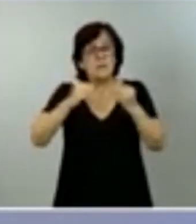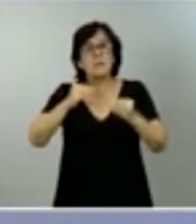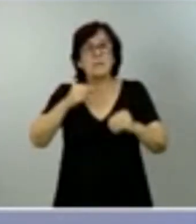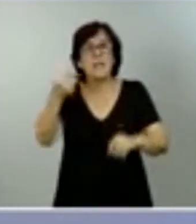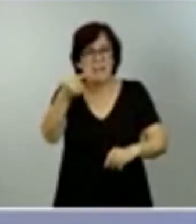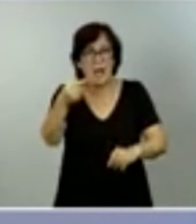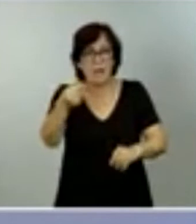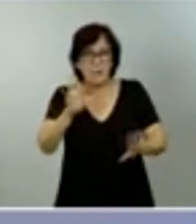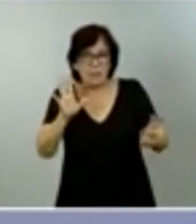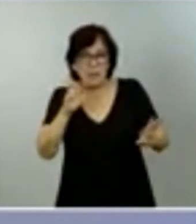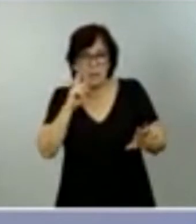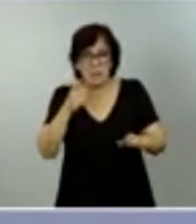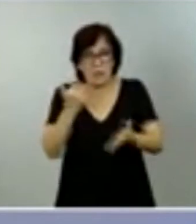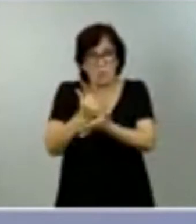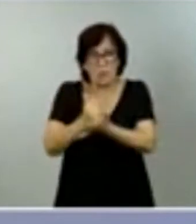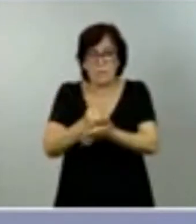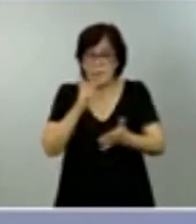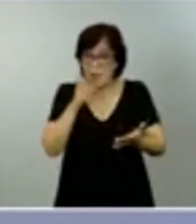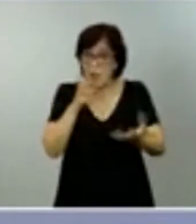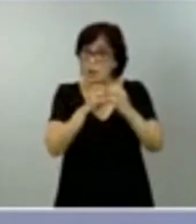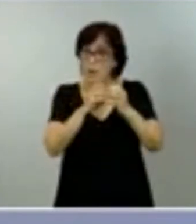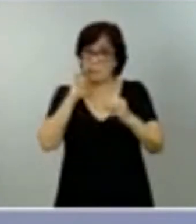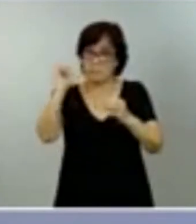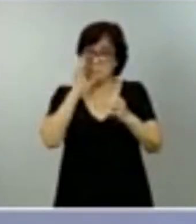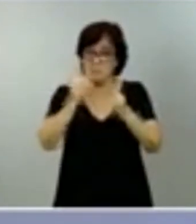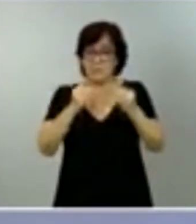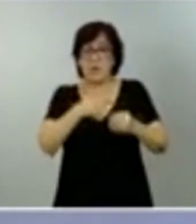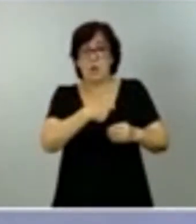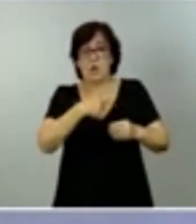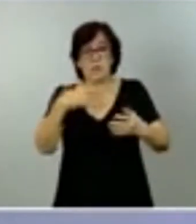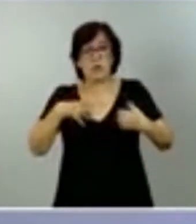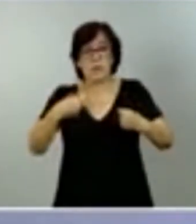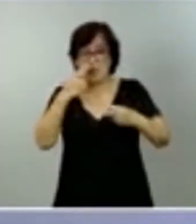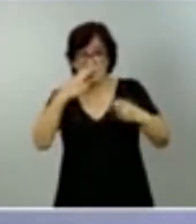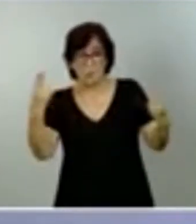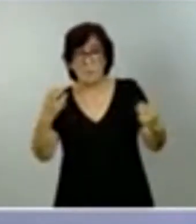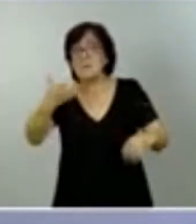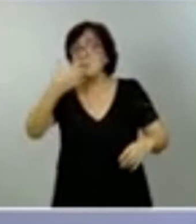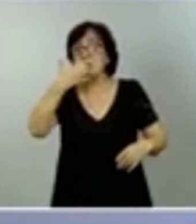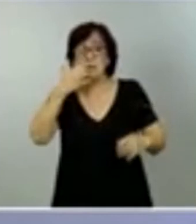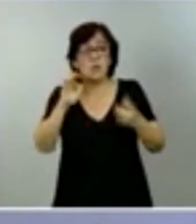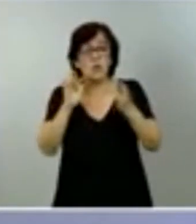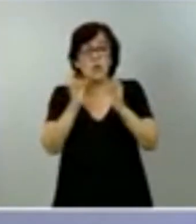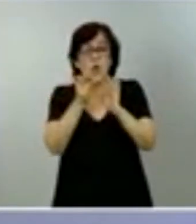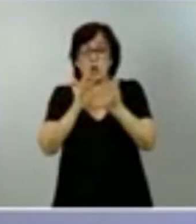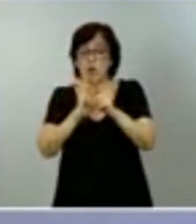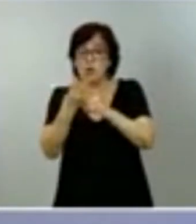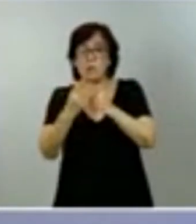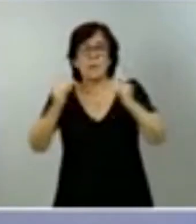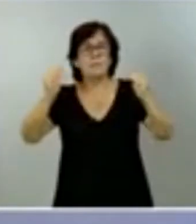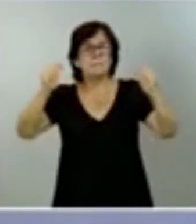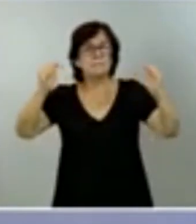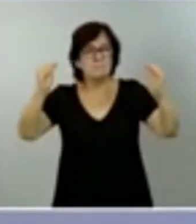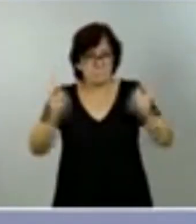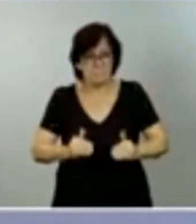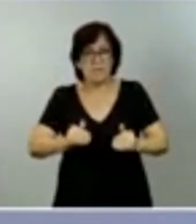discutiendo en estos momentos en la Comisión de Salud Pública es, en el caso de contactos estrechos, reducir las